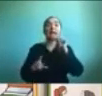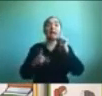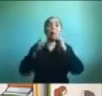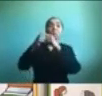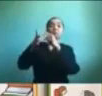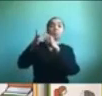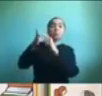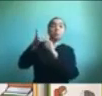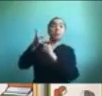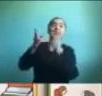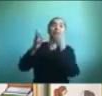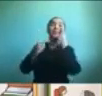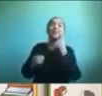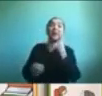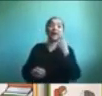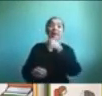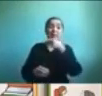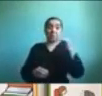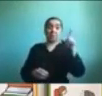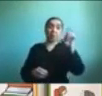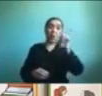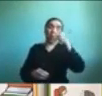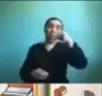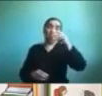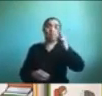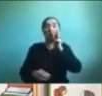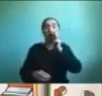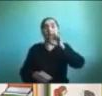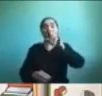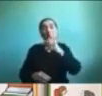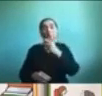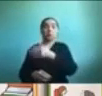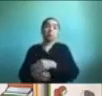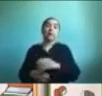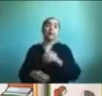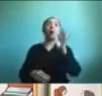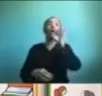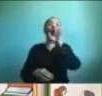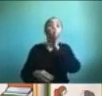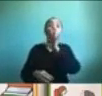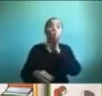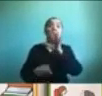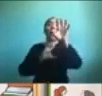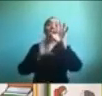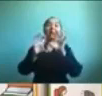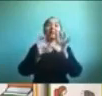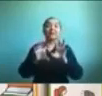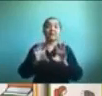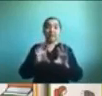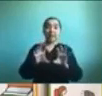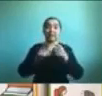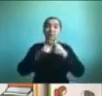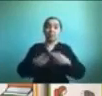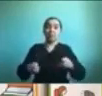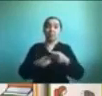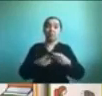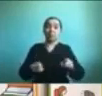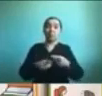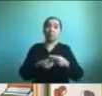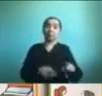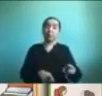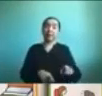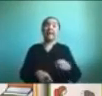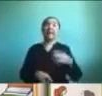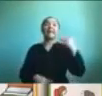y en cada color se pusieron distintas actividades es importante que cuando se arma la